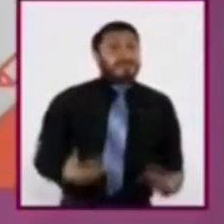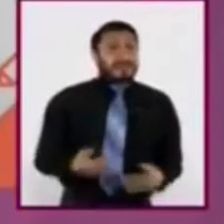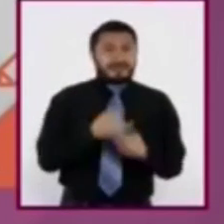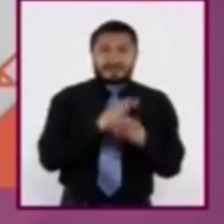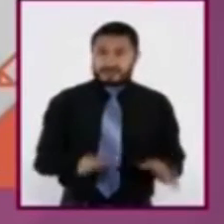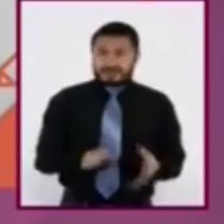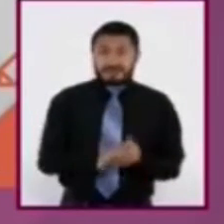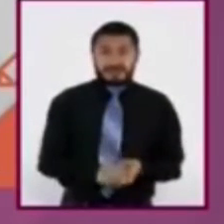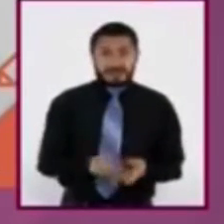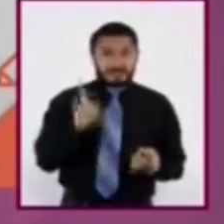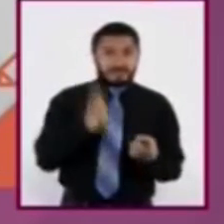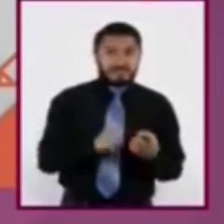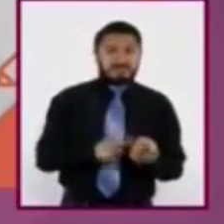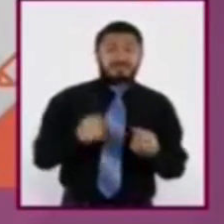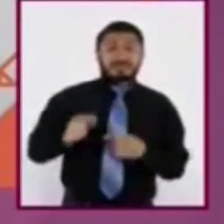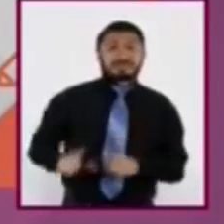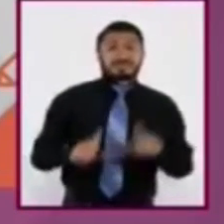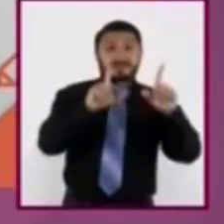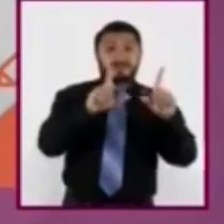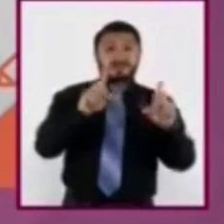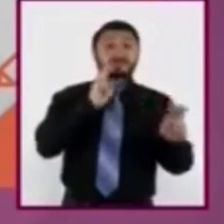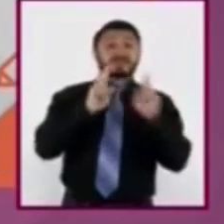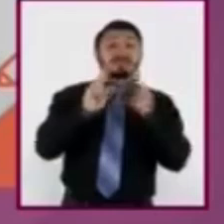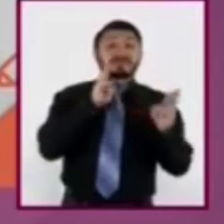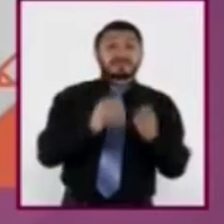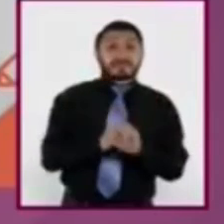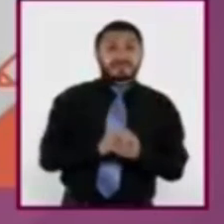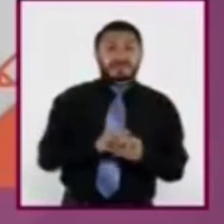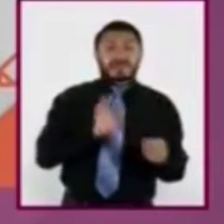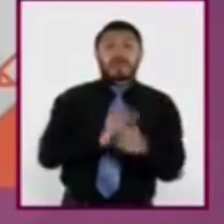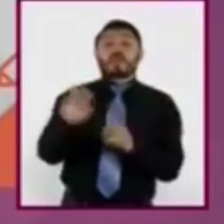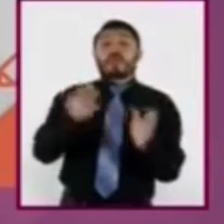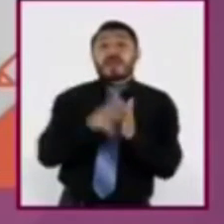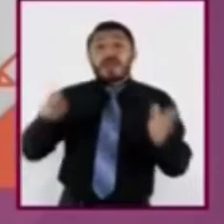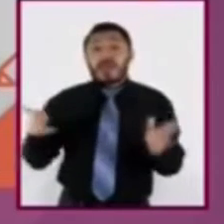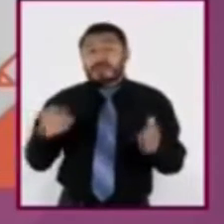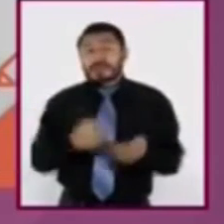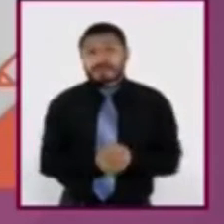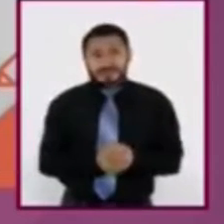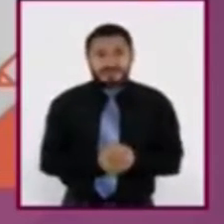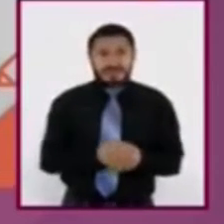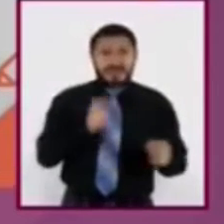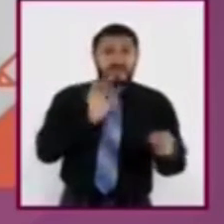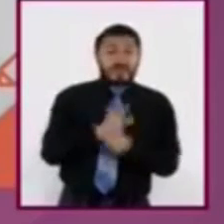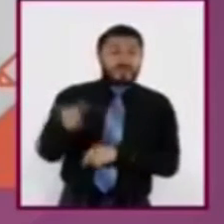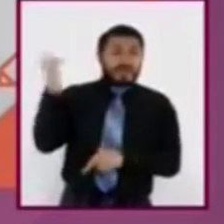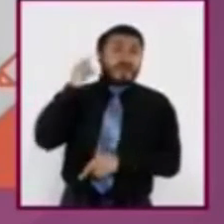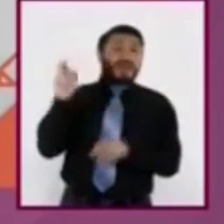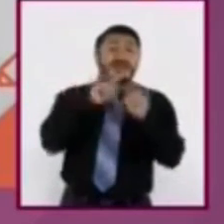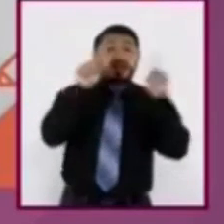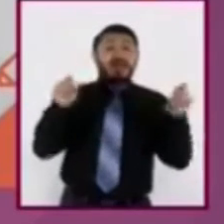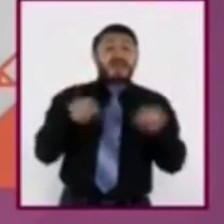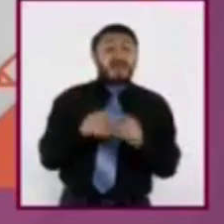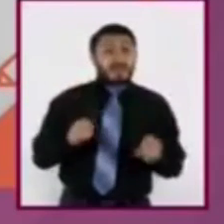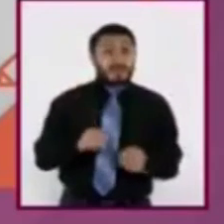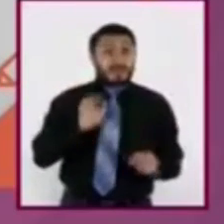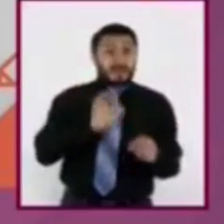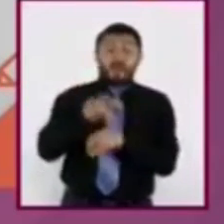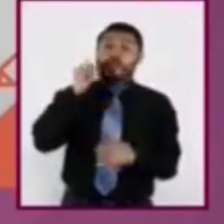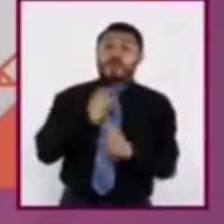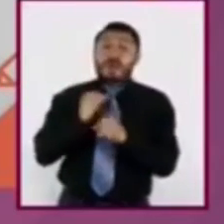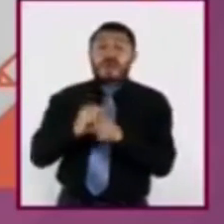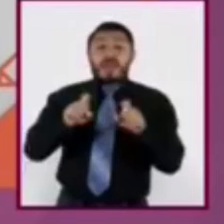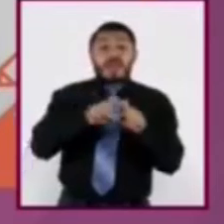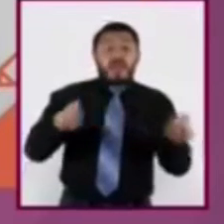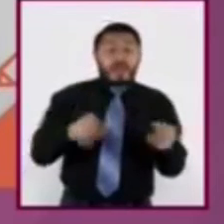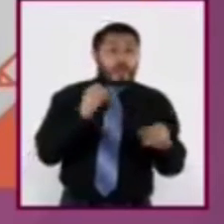¿De dónde se publicó la nota? ¿En qué periódico? ¿Qué estación de radio? ¿Qué sitio de internet o red